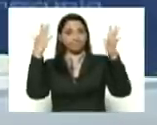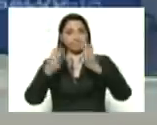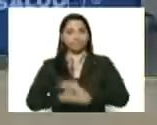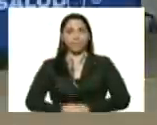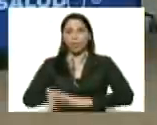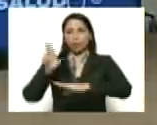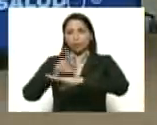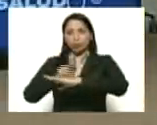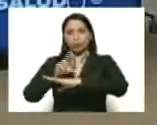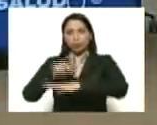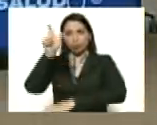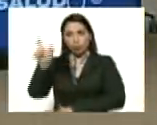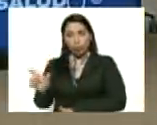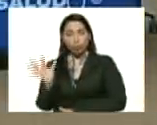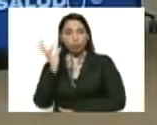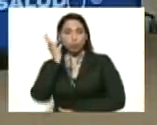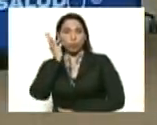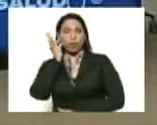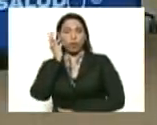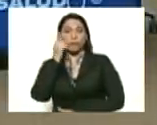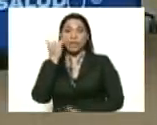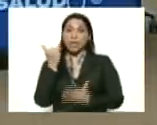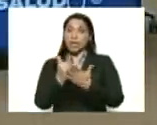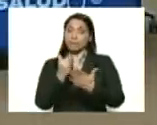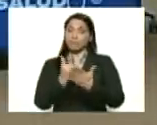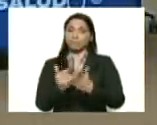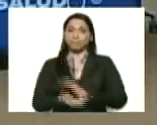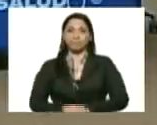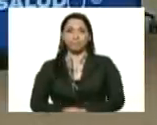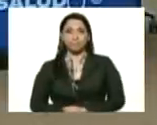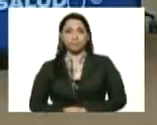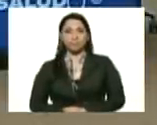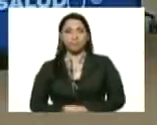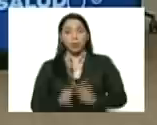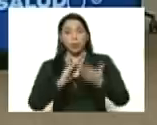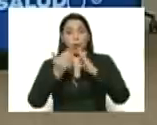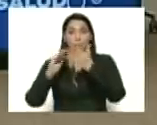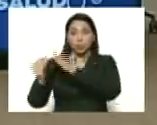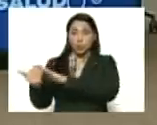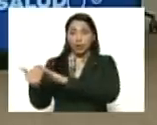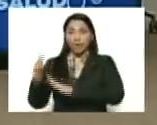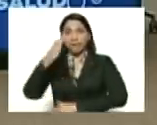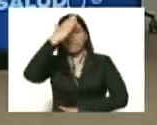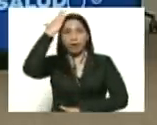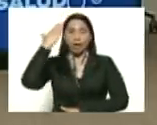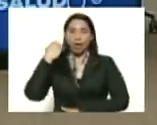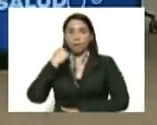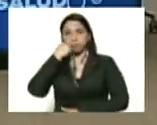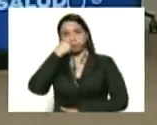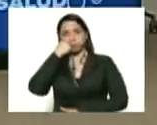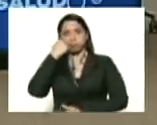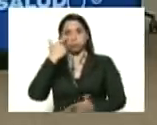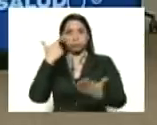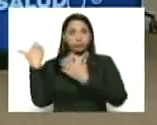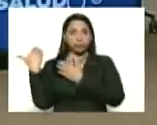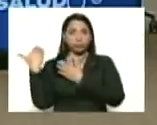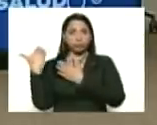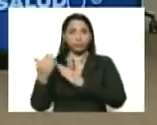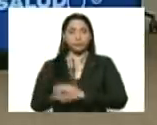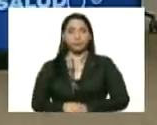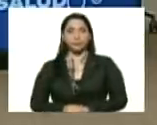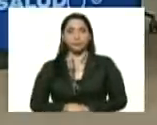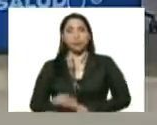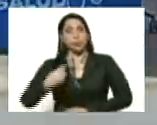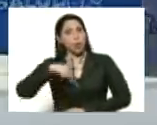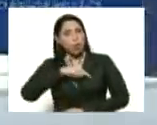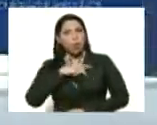Doctora Guillem, fíjense ustedes como una Francisco de Miranda Parroquia Marizapa, municipio de Acevedo y así